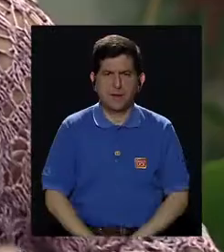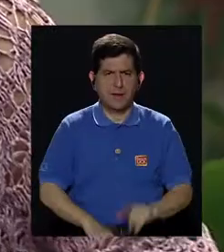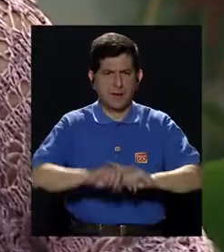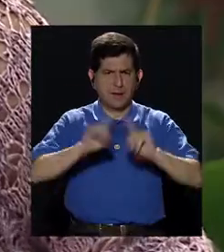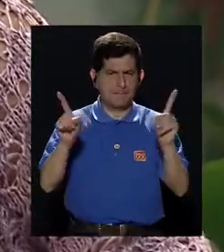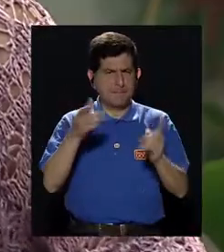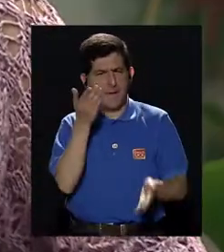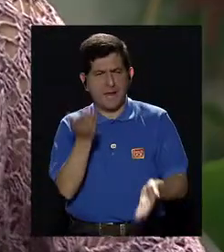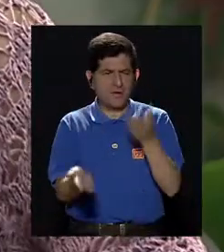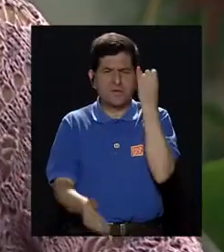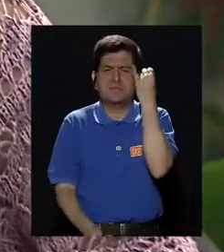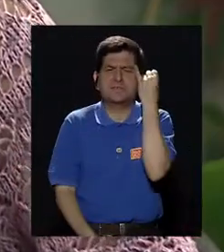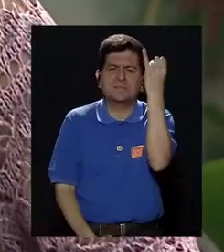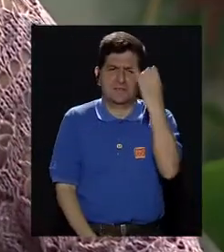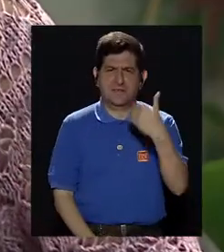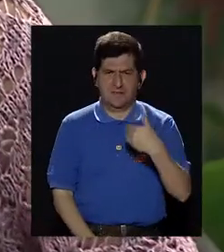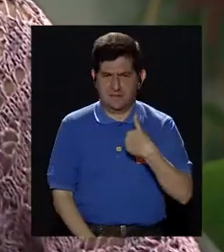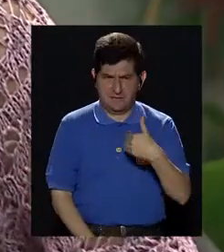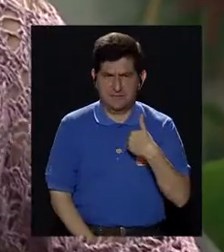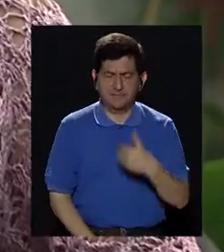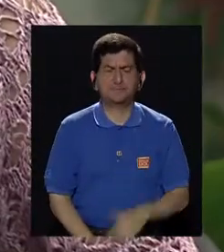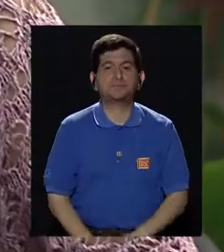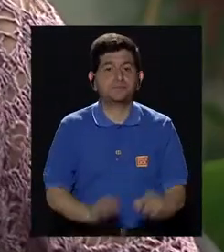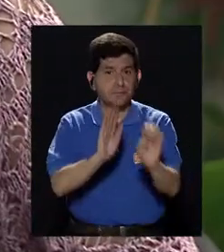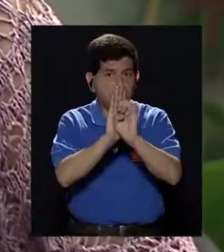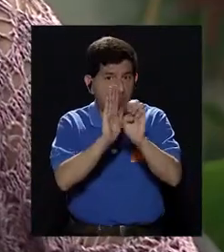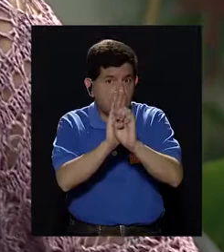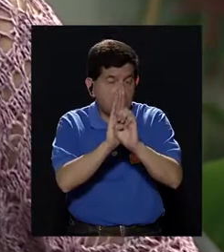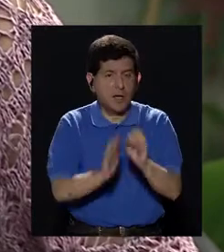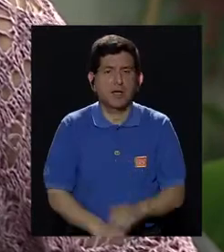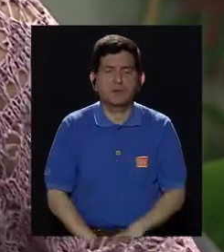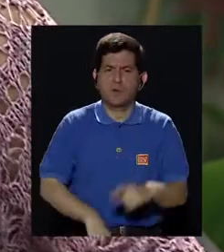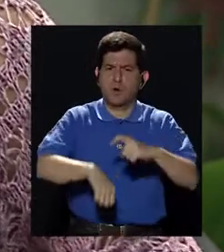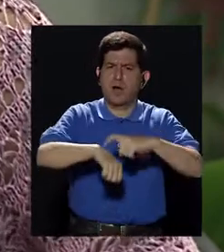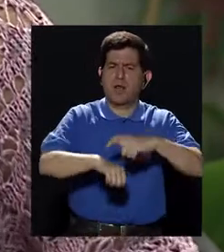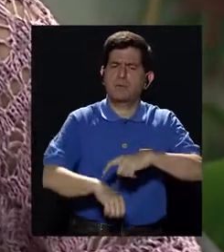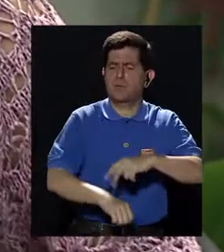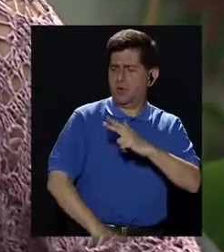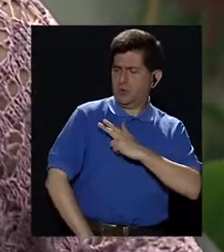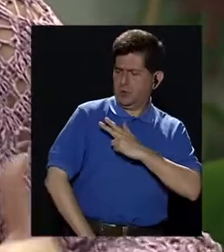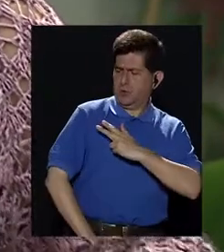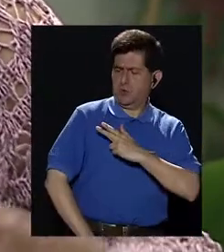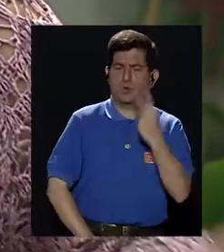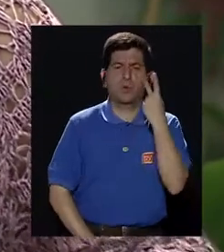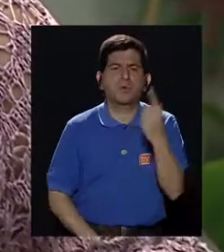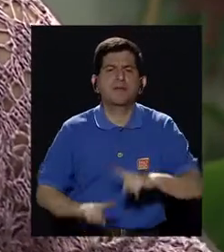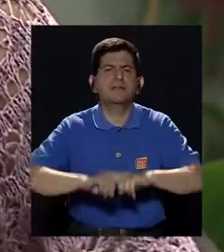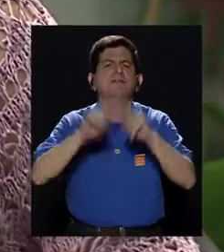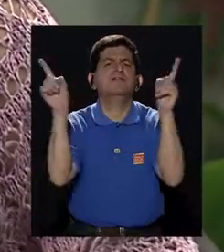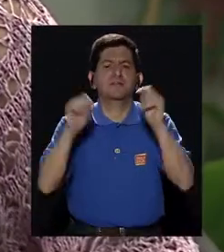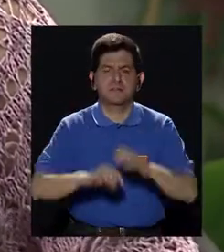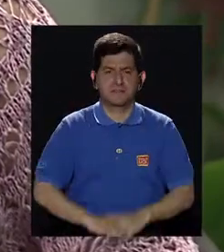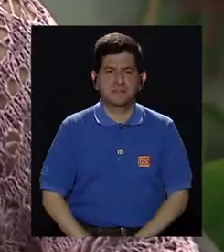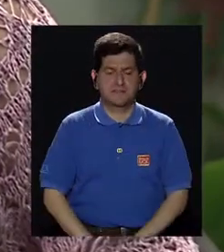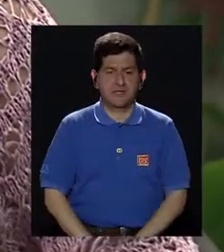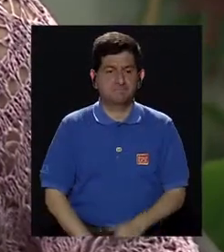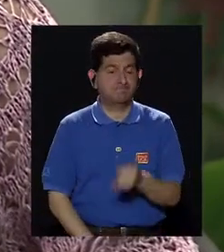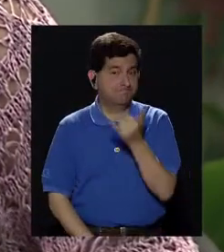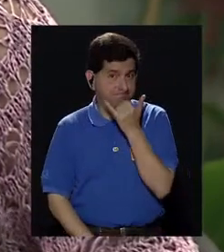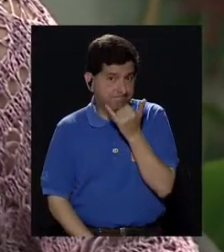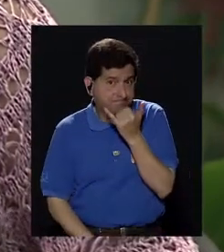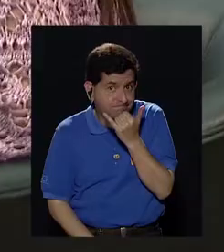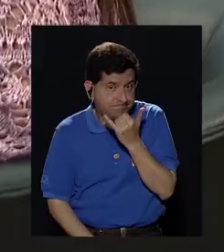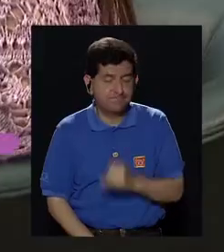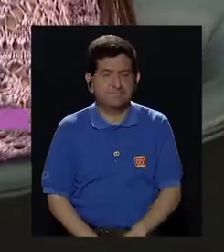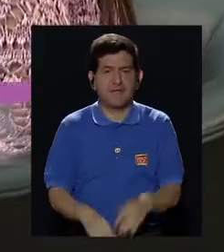Pero ¿alguna sospecha que pudiera tenerse, don Gonzalo, por ejemplo, a la hora de orinar, que vean una diferencia? Lo que pasa